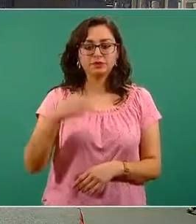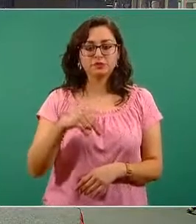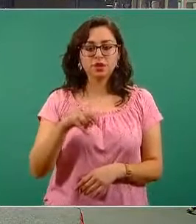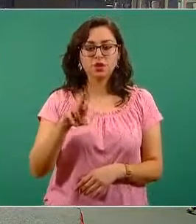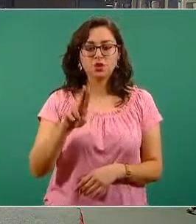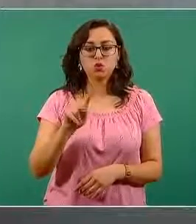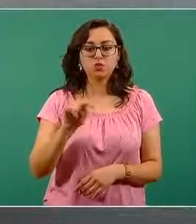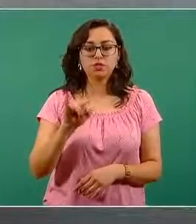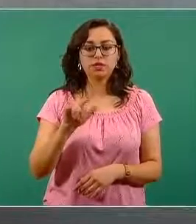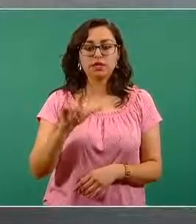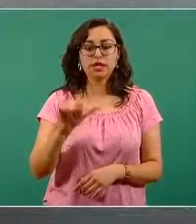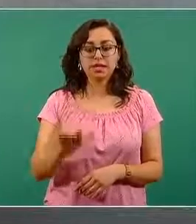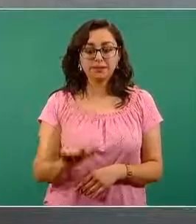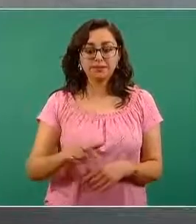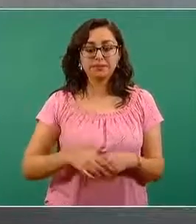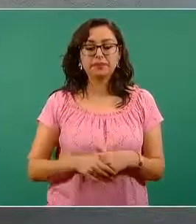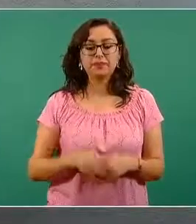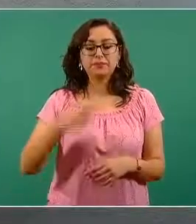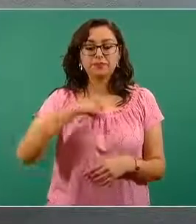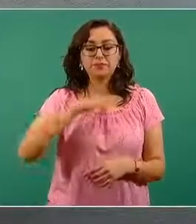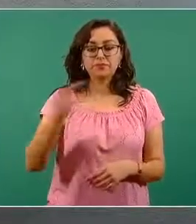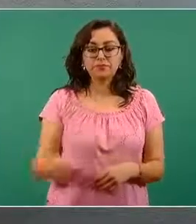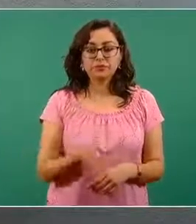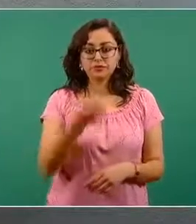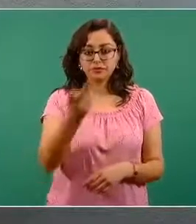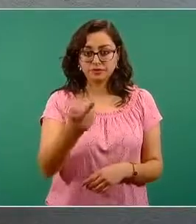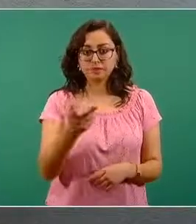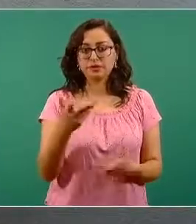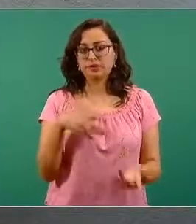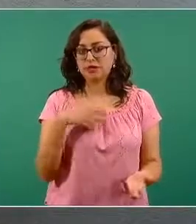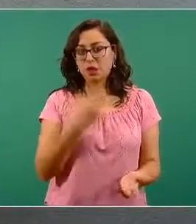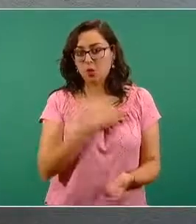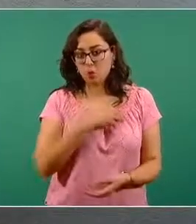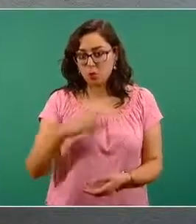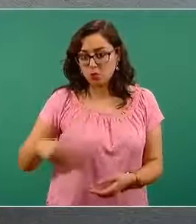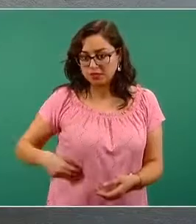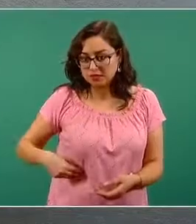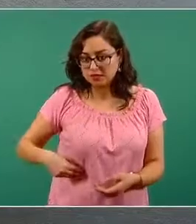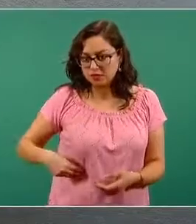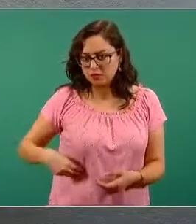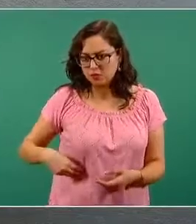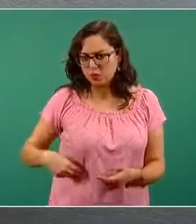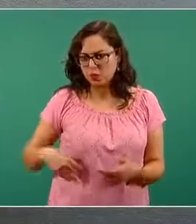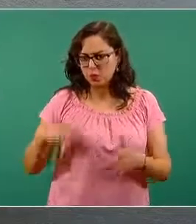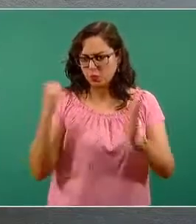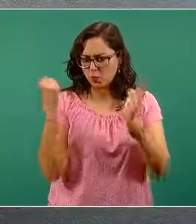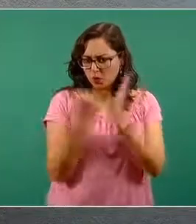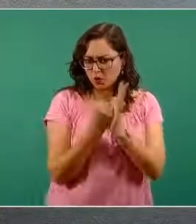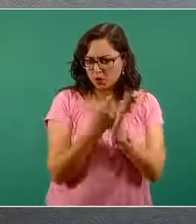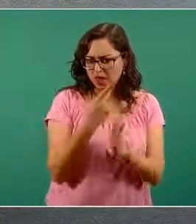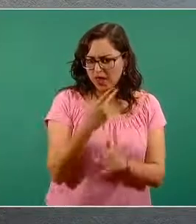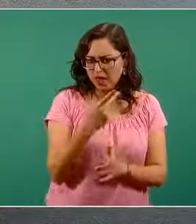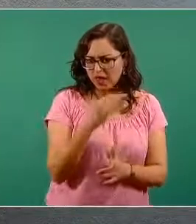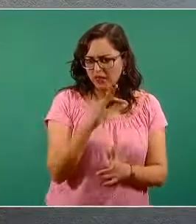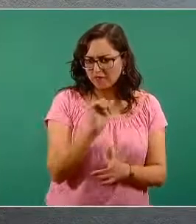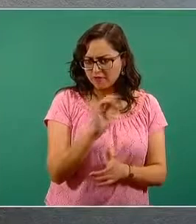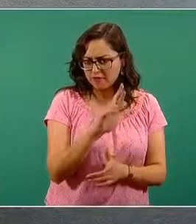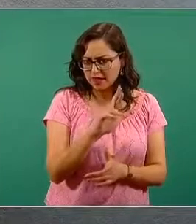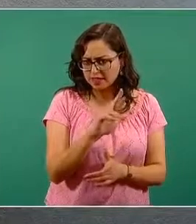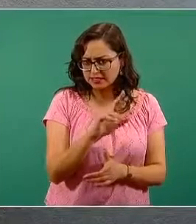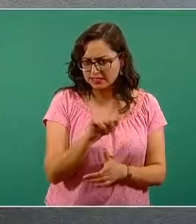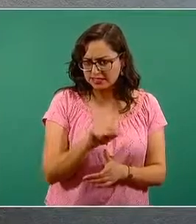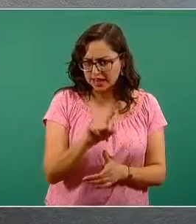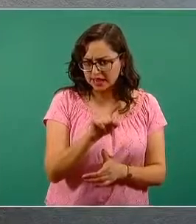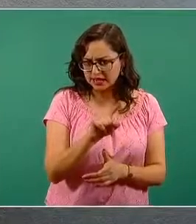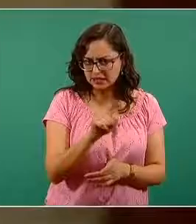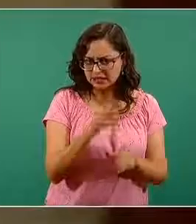También una pregunta relacionada con estos municipios. ¿La vacuna de Pfizer está dirigida al personal de salud que todavía no ha sido